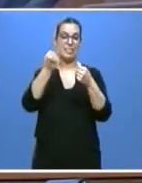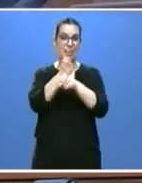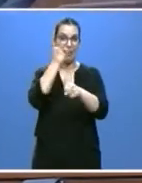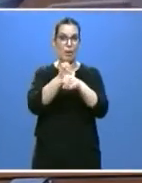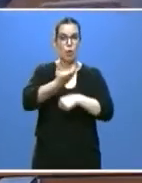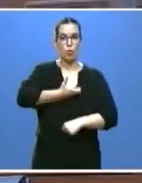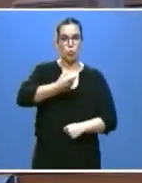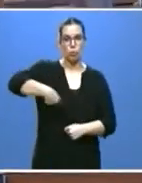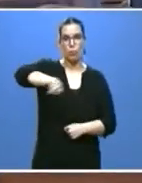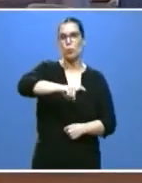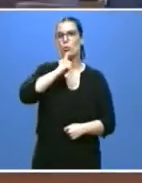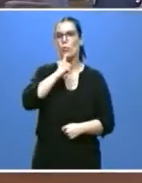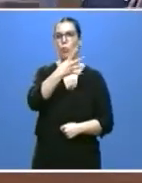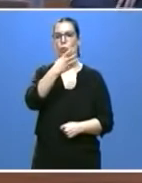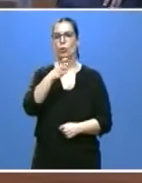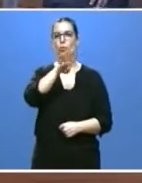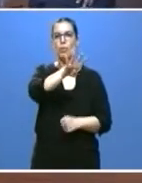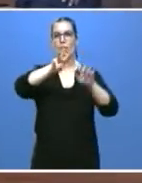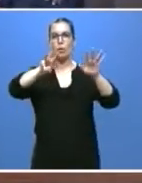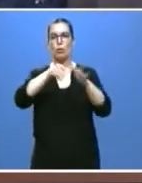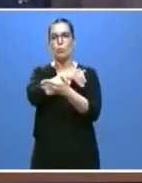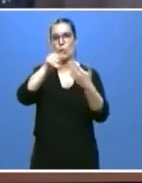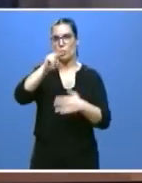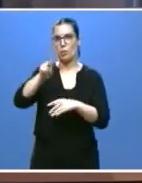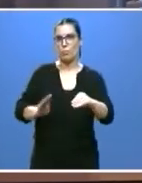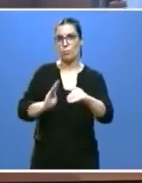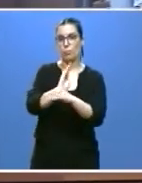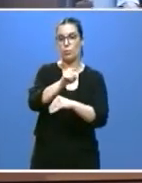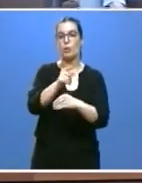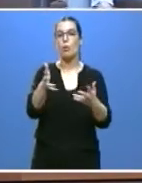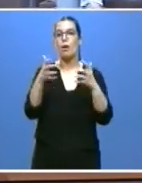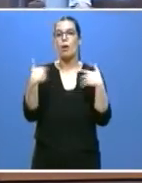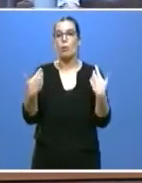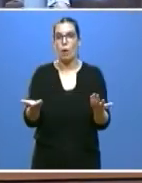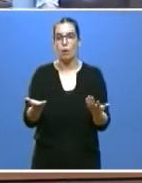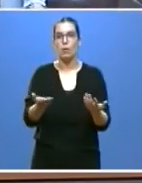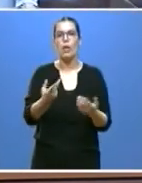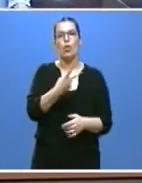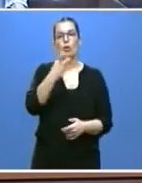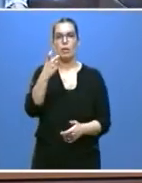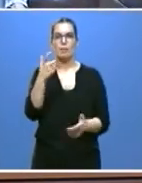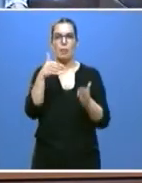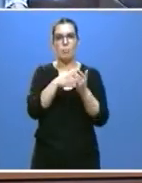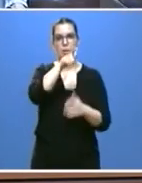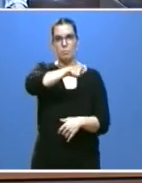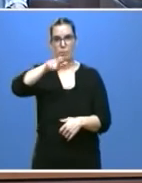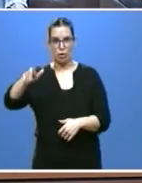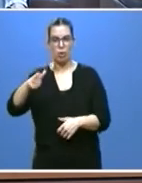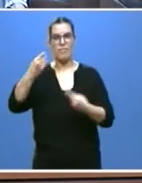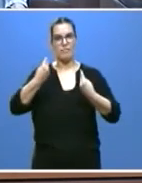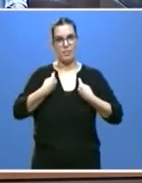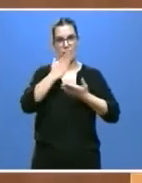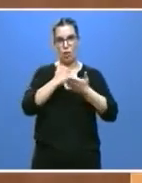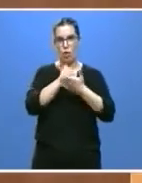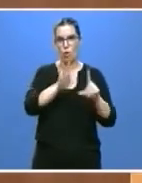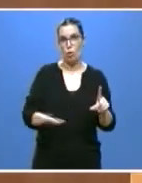448 millones de euros de inversión que benefician a 200.000 personas en nuestra comunidad